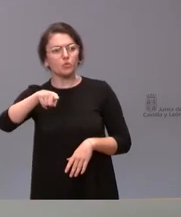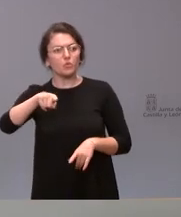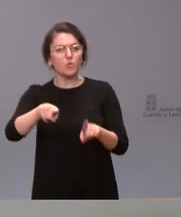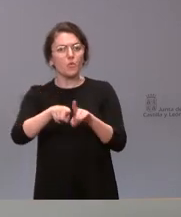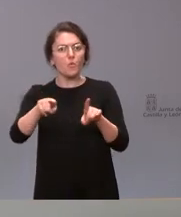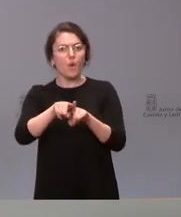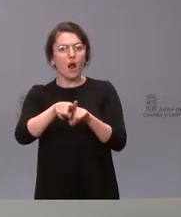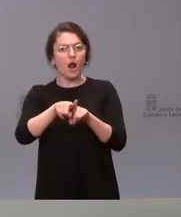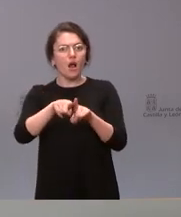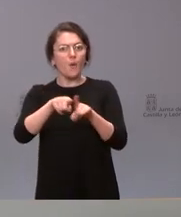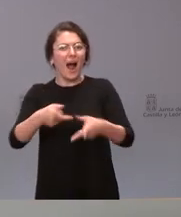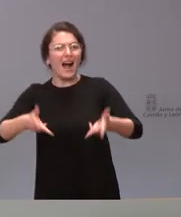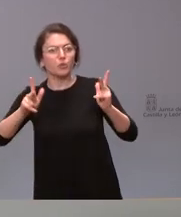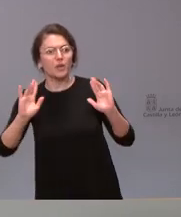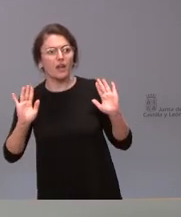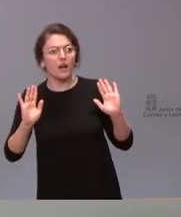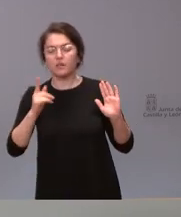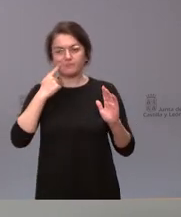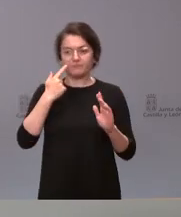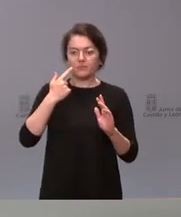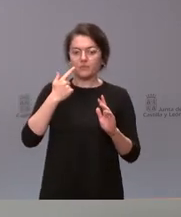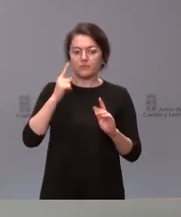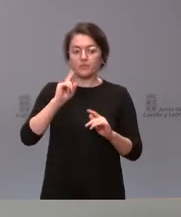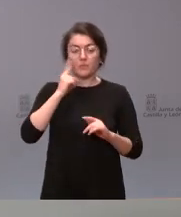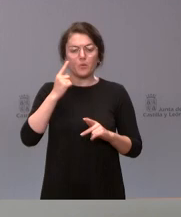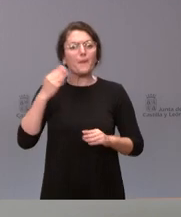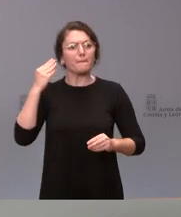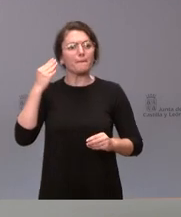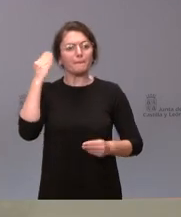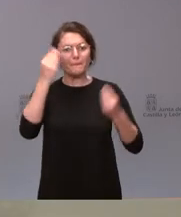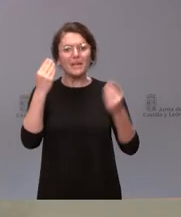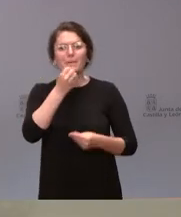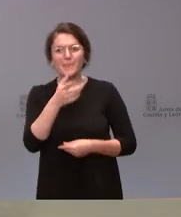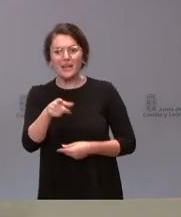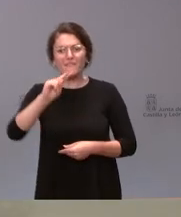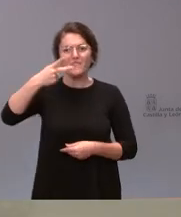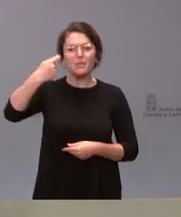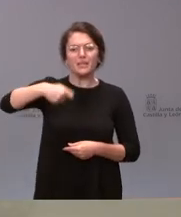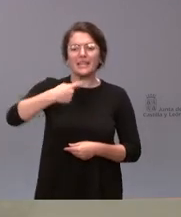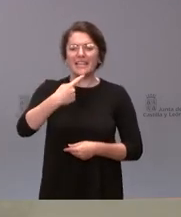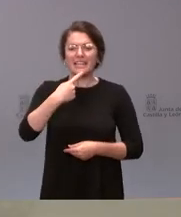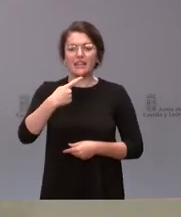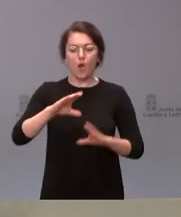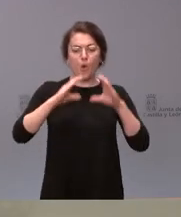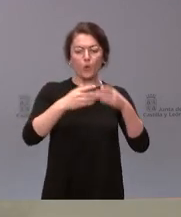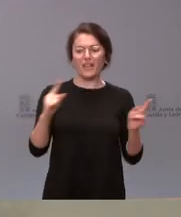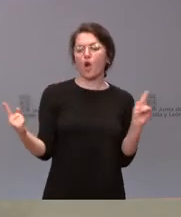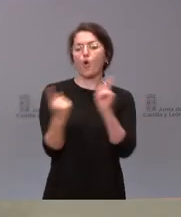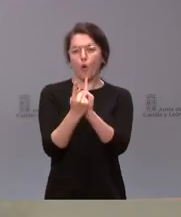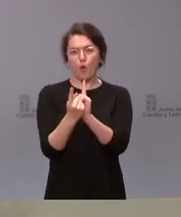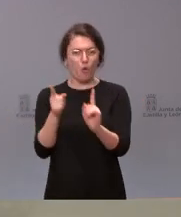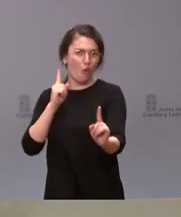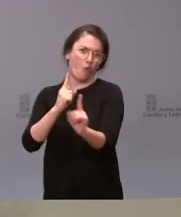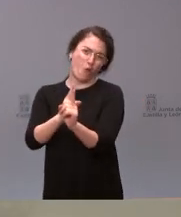Mi misión no es autorizar ni desautorizar. ¿Le parece bien que diga que la Junta va a estar enfrente de la ley del aborto?